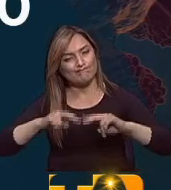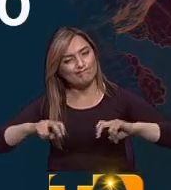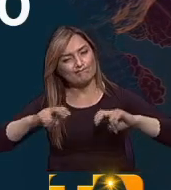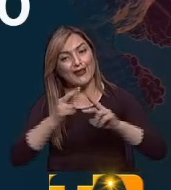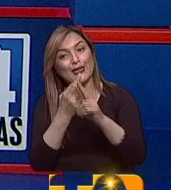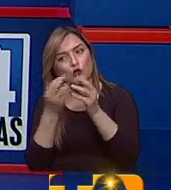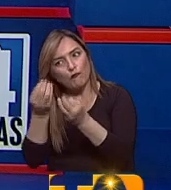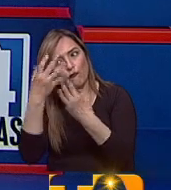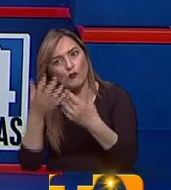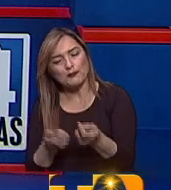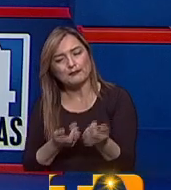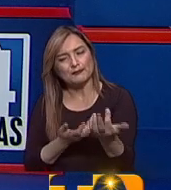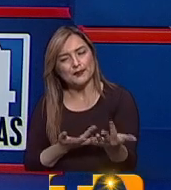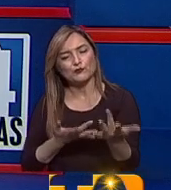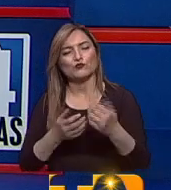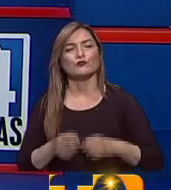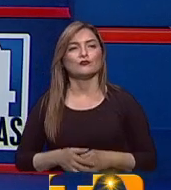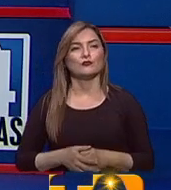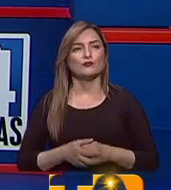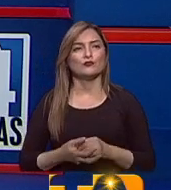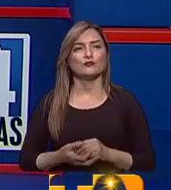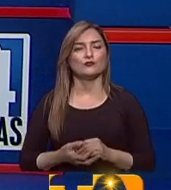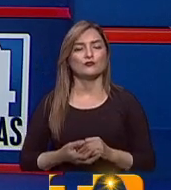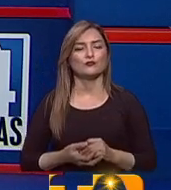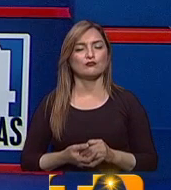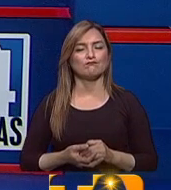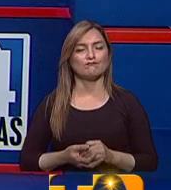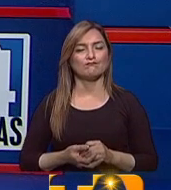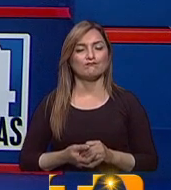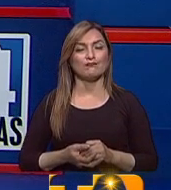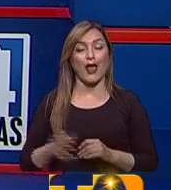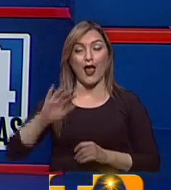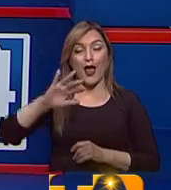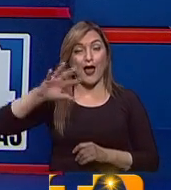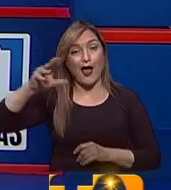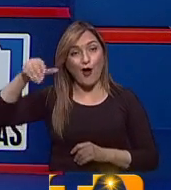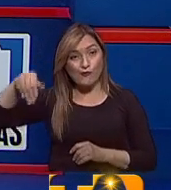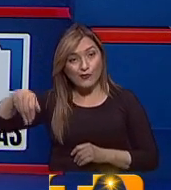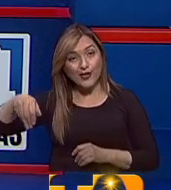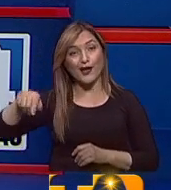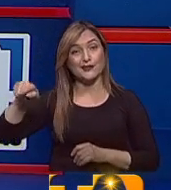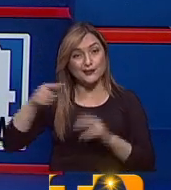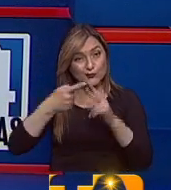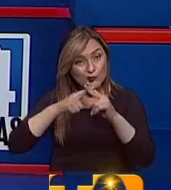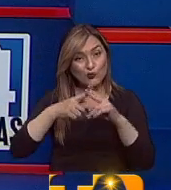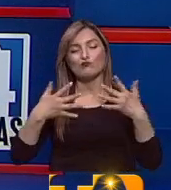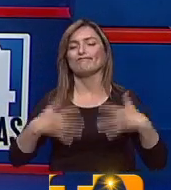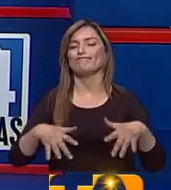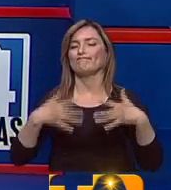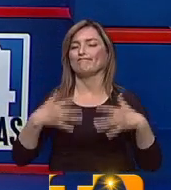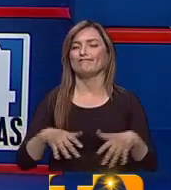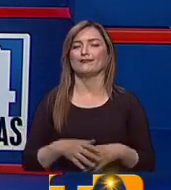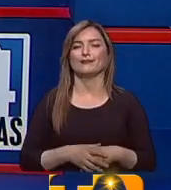espera de información que sale día a día. Como ustedes saben, el continente africano donde empezó esta variante pues tiene